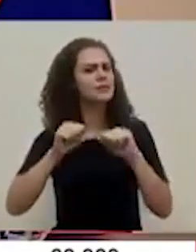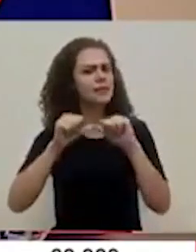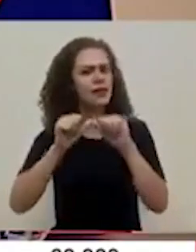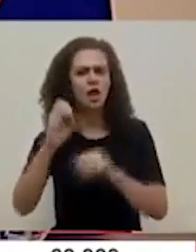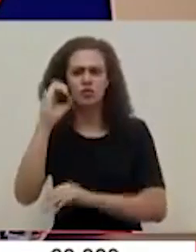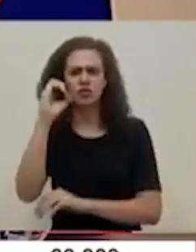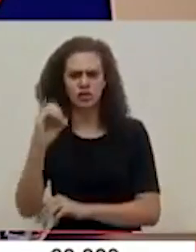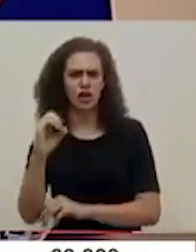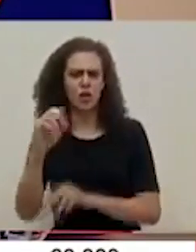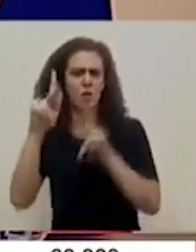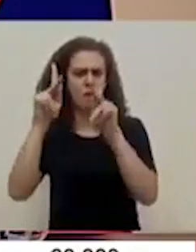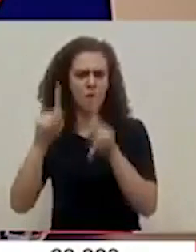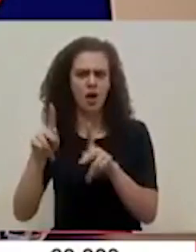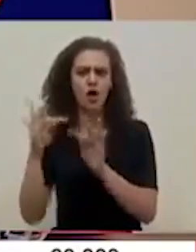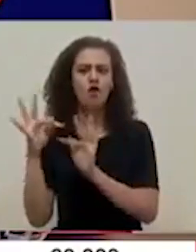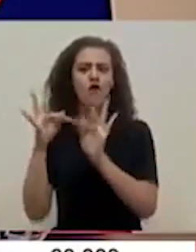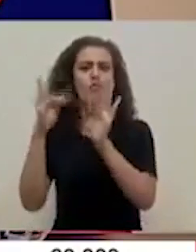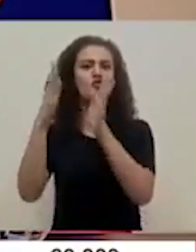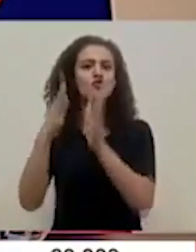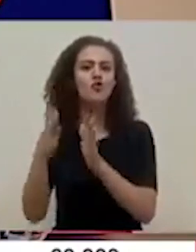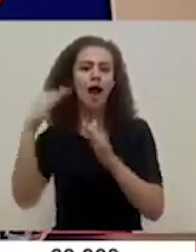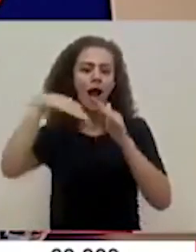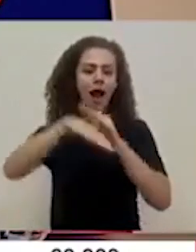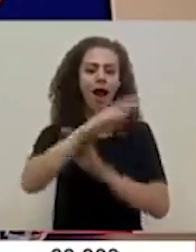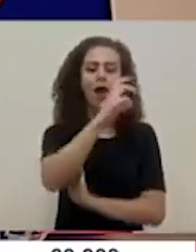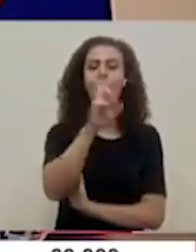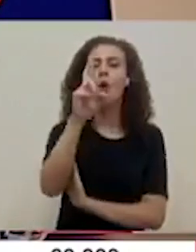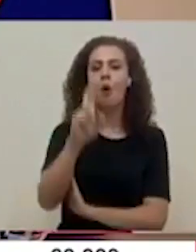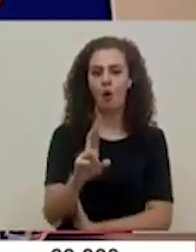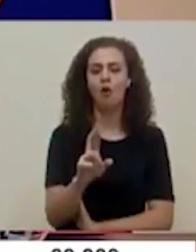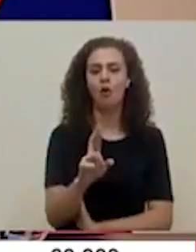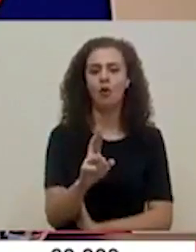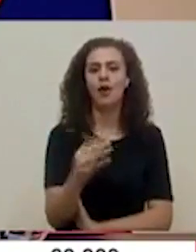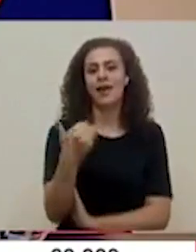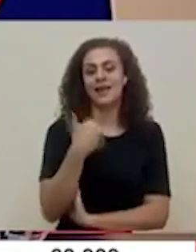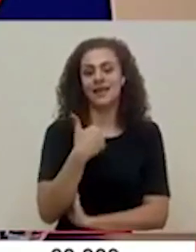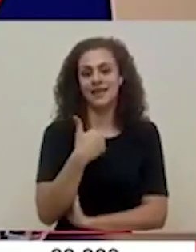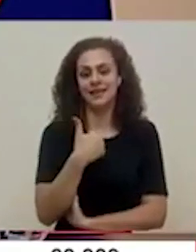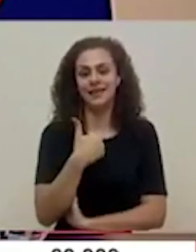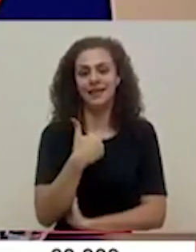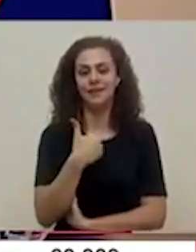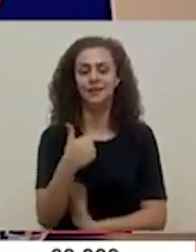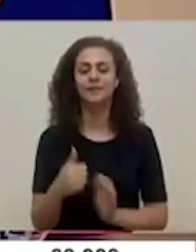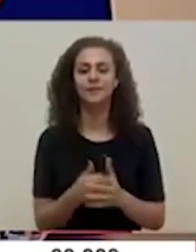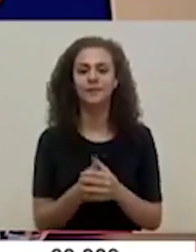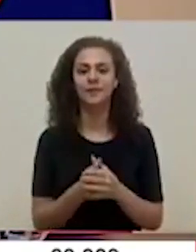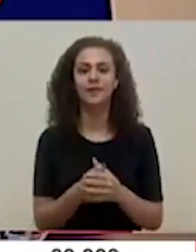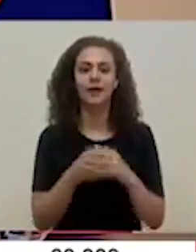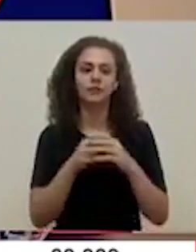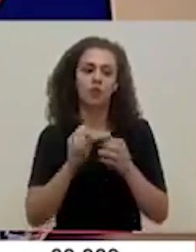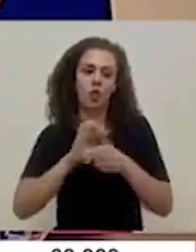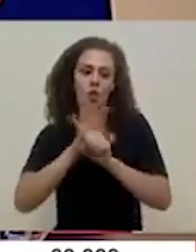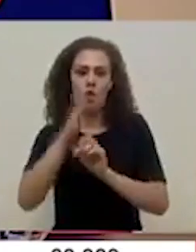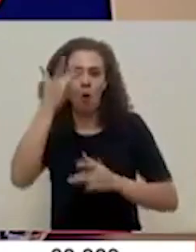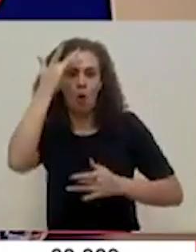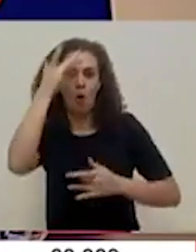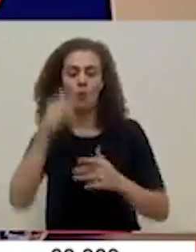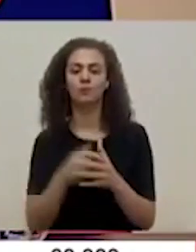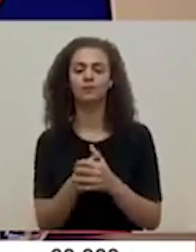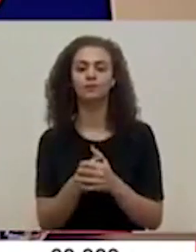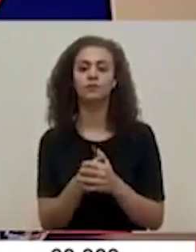con cero casos de turistas ingresados a Costa Rica que hayan adquirido el contagio.